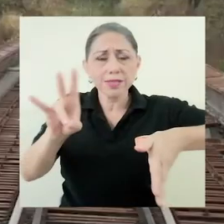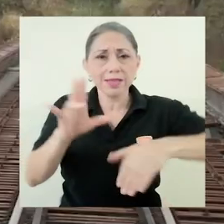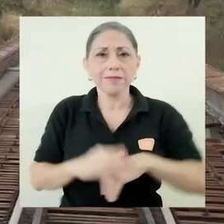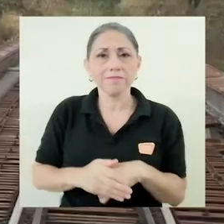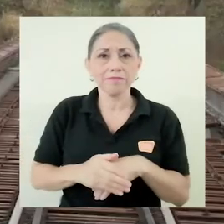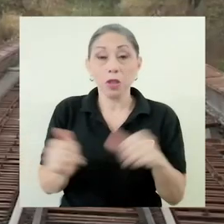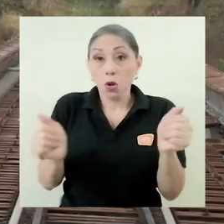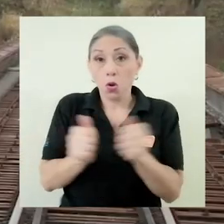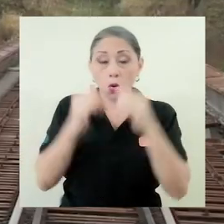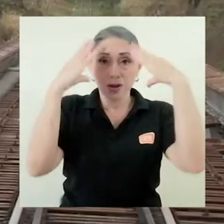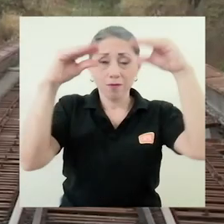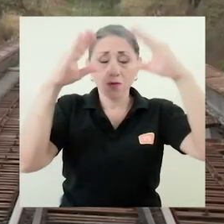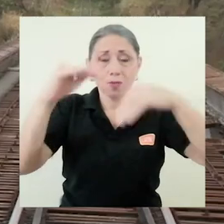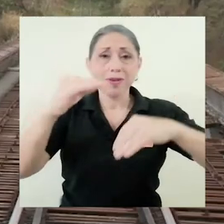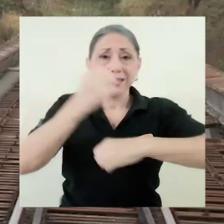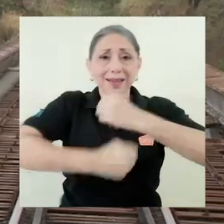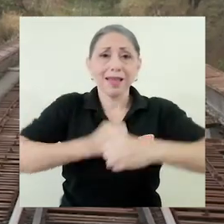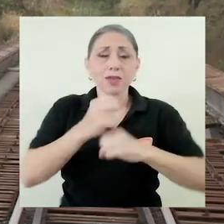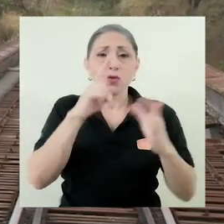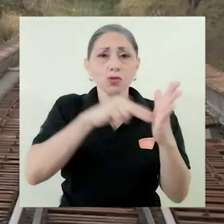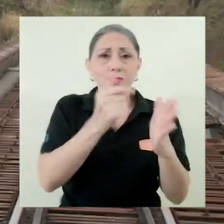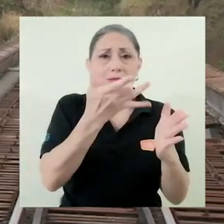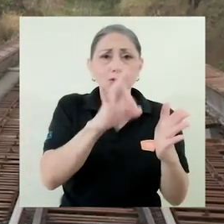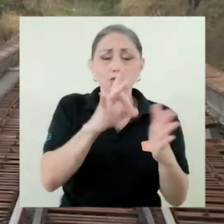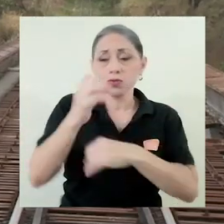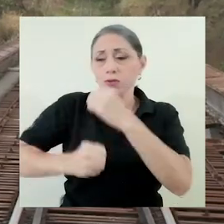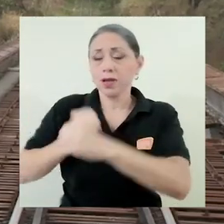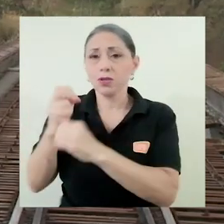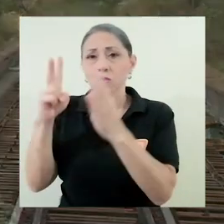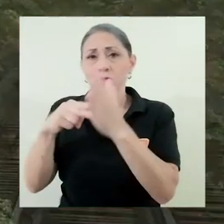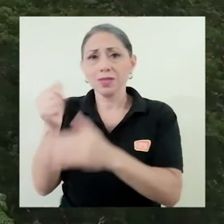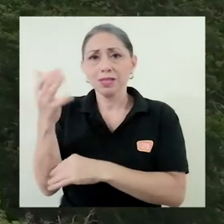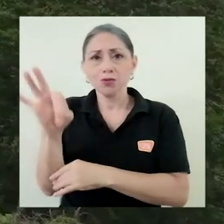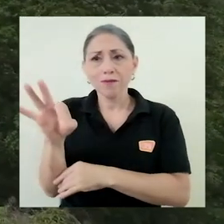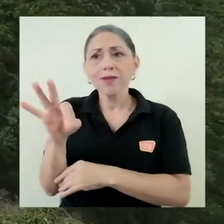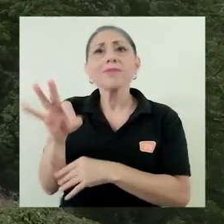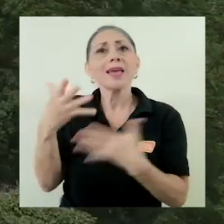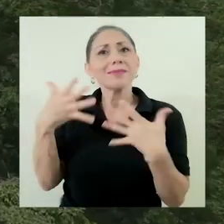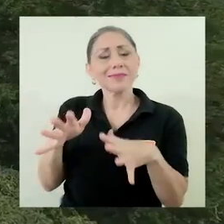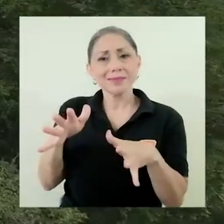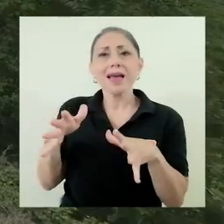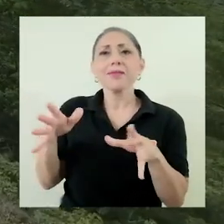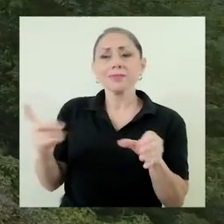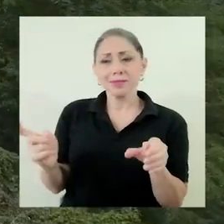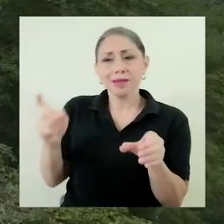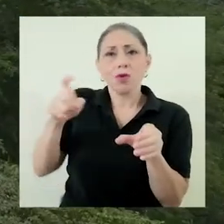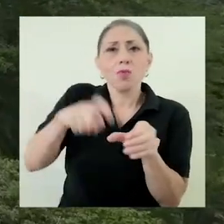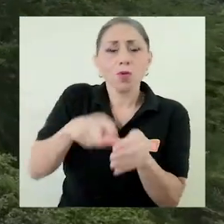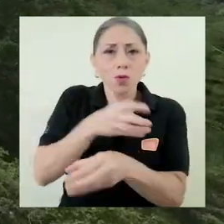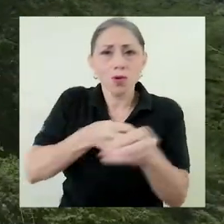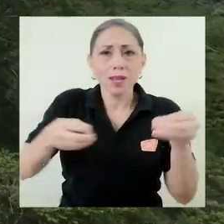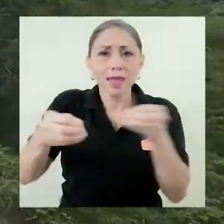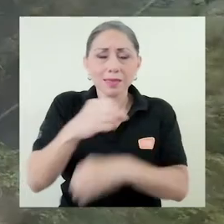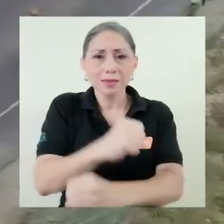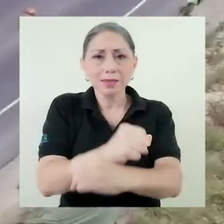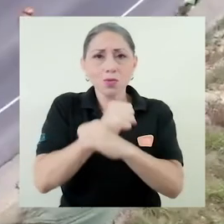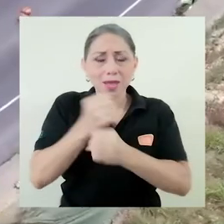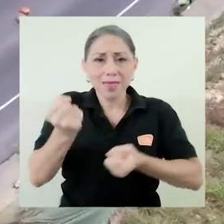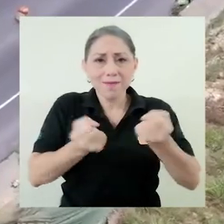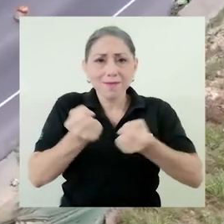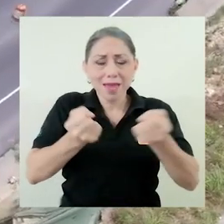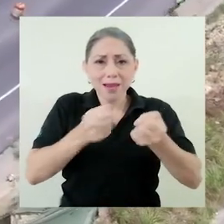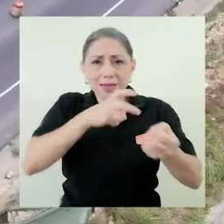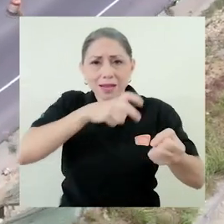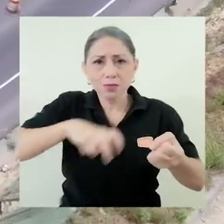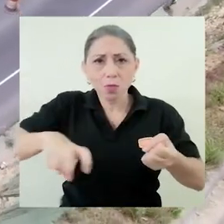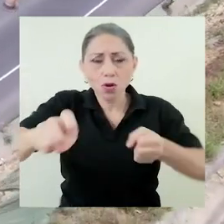A partir del informe del periodo 2018-2019, se incorporó a la Unidad de Seguridad Vial y Transporte, lo que